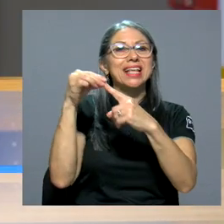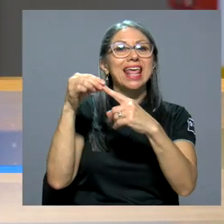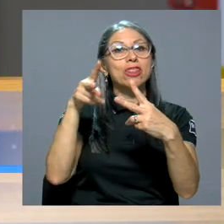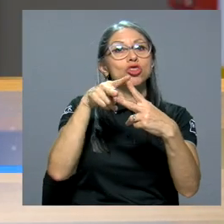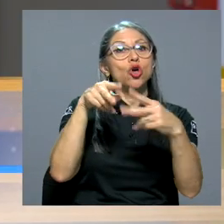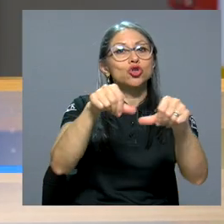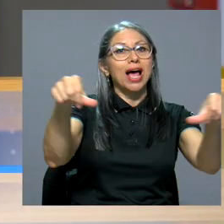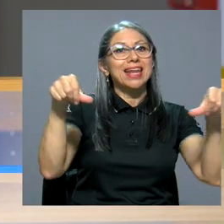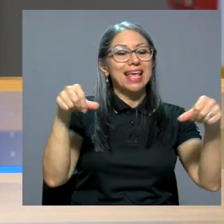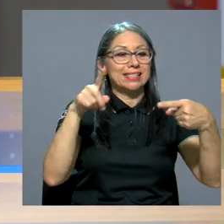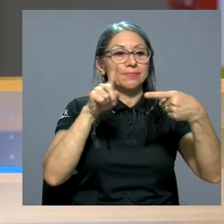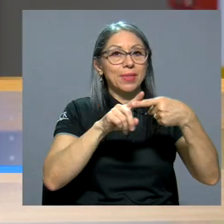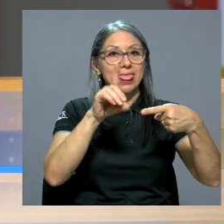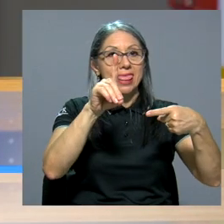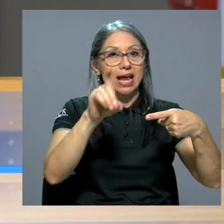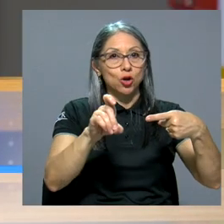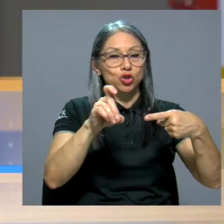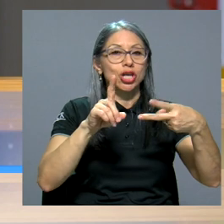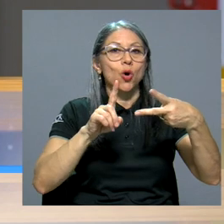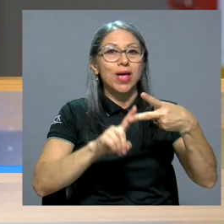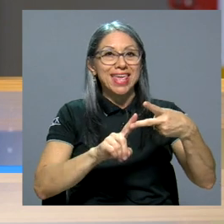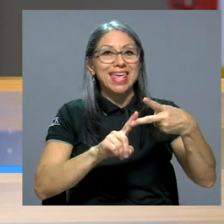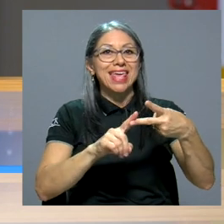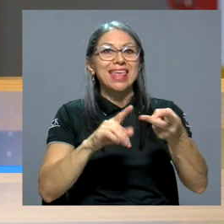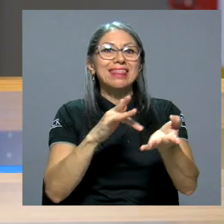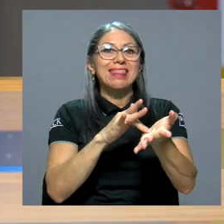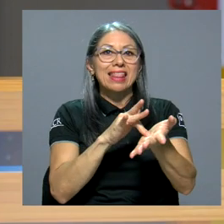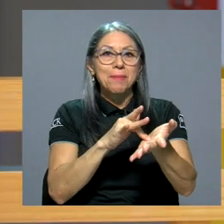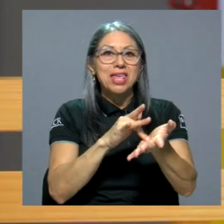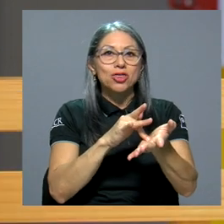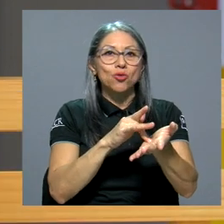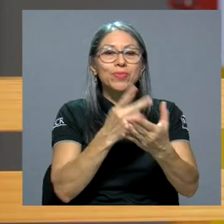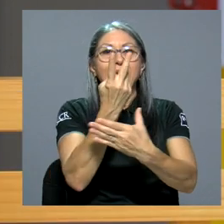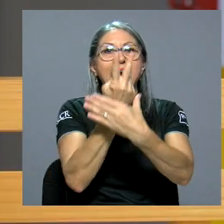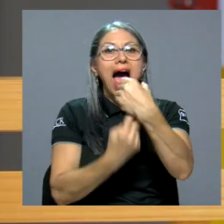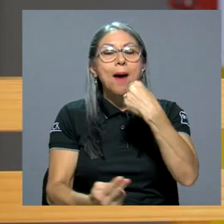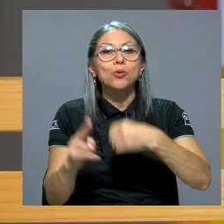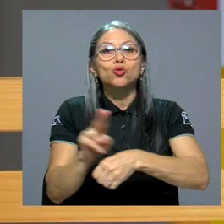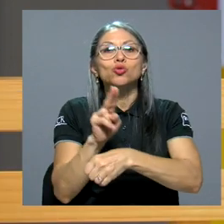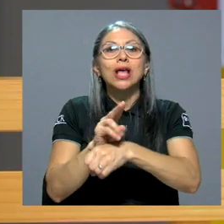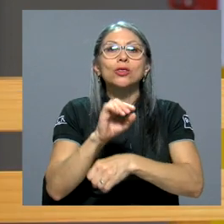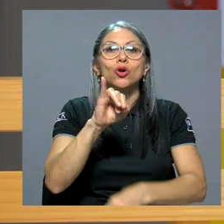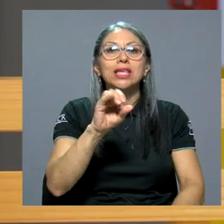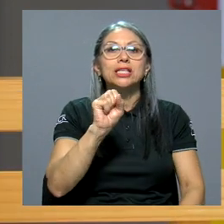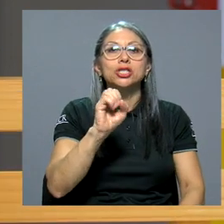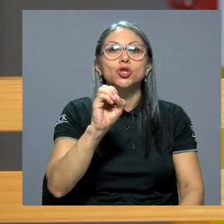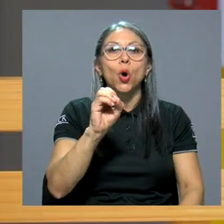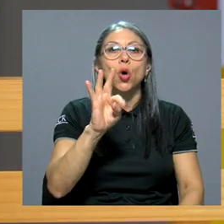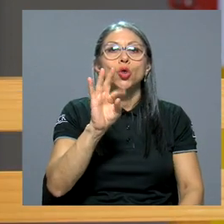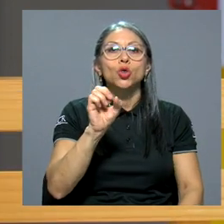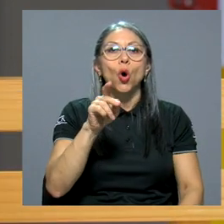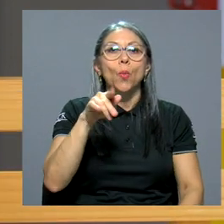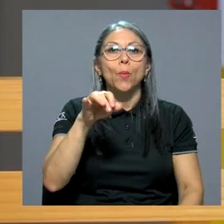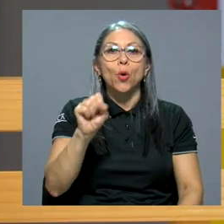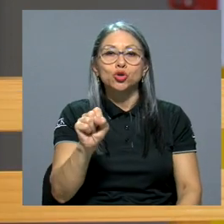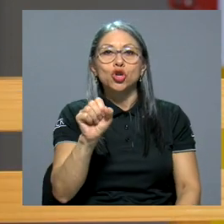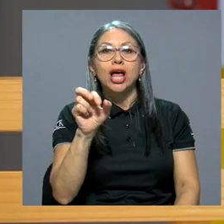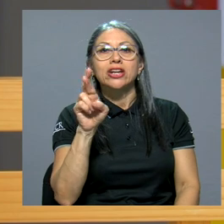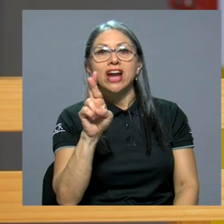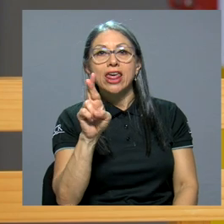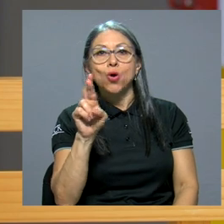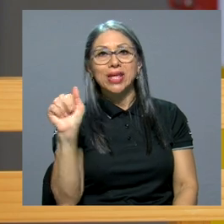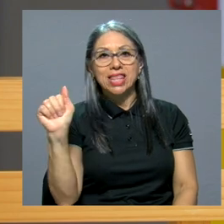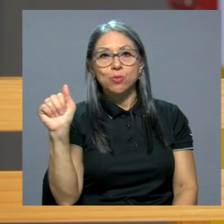áreas. Tiene que ver con diagnóstico y tratamiento, ambos mediante el uso de isótopos radioactivos. Entre los grandes